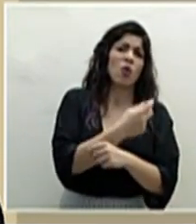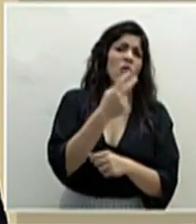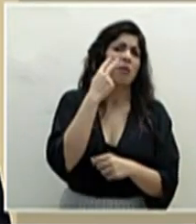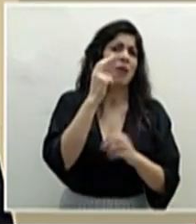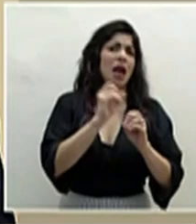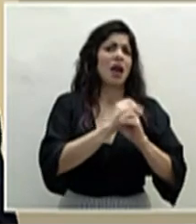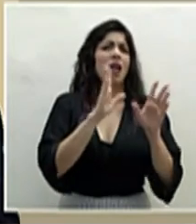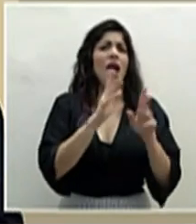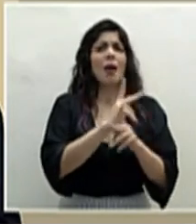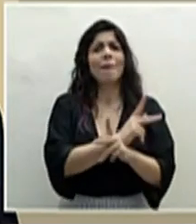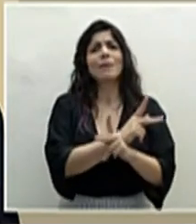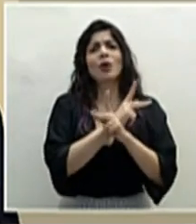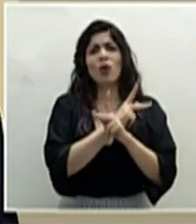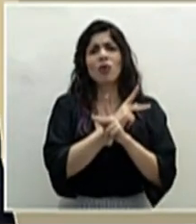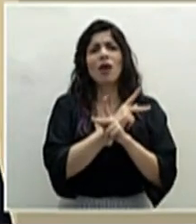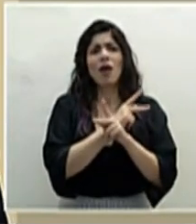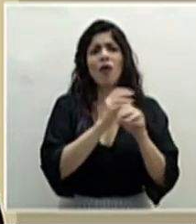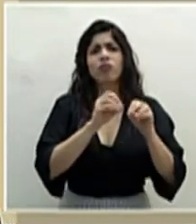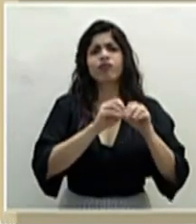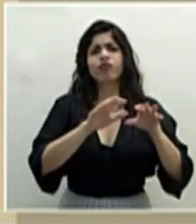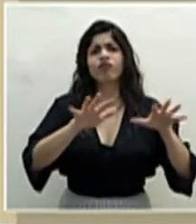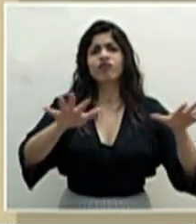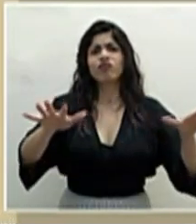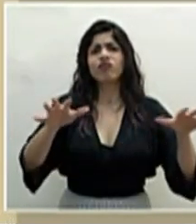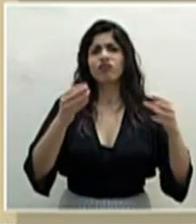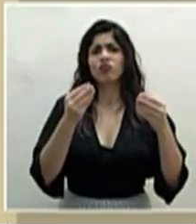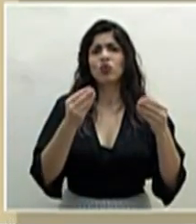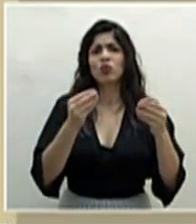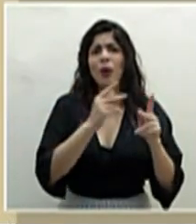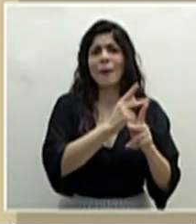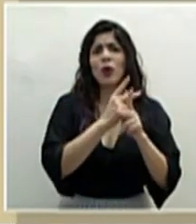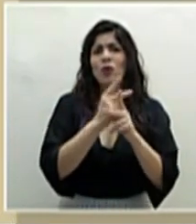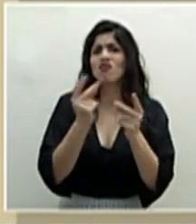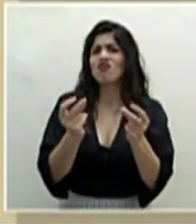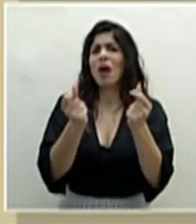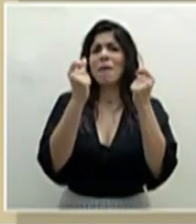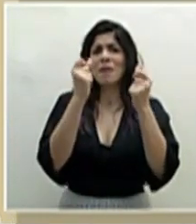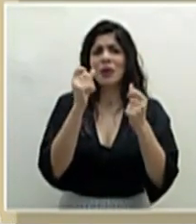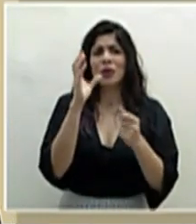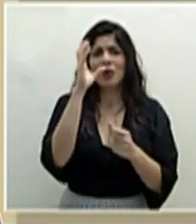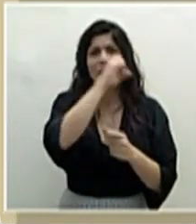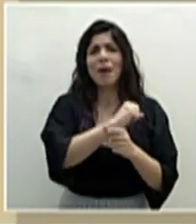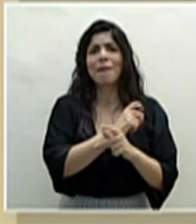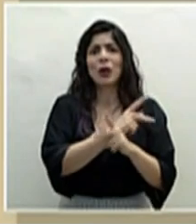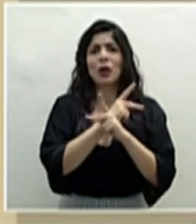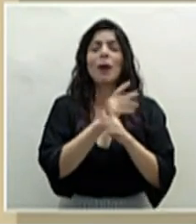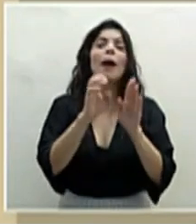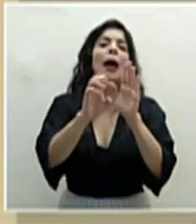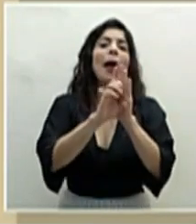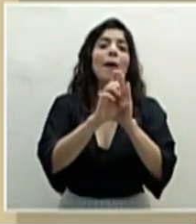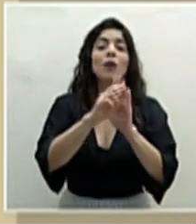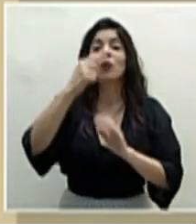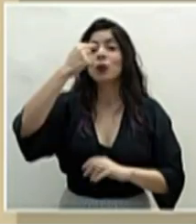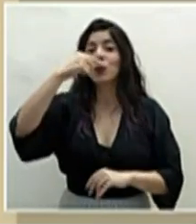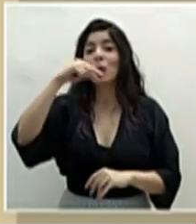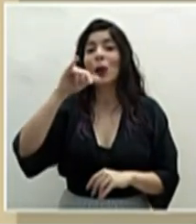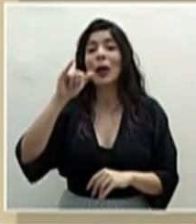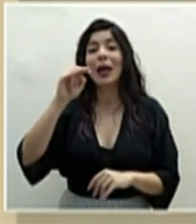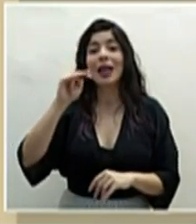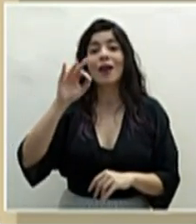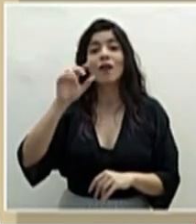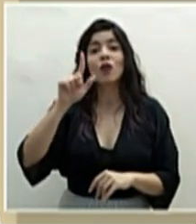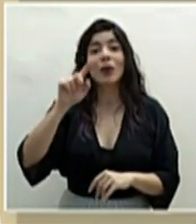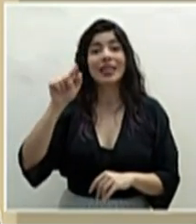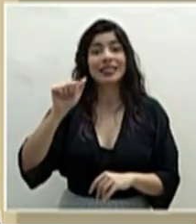cobertura de una forma muy rápida, esa protección. Por ejemplo, la influenza. La influenza